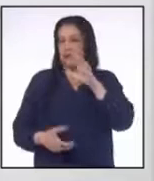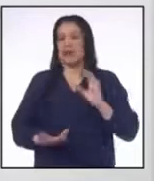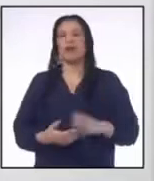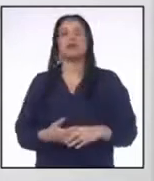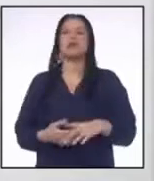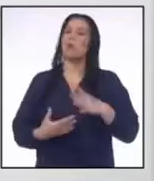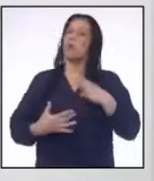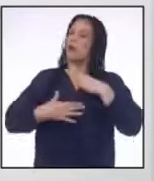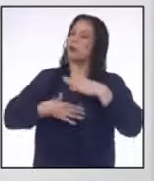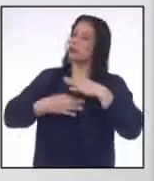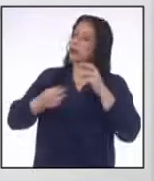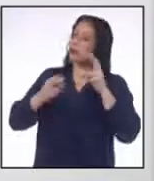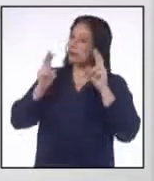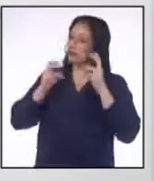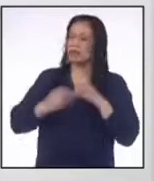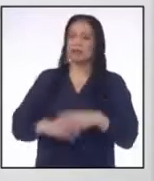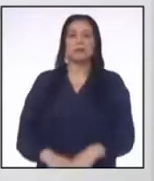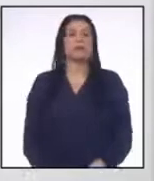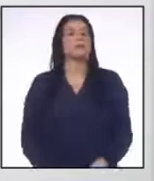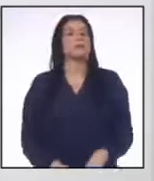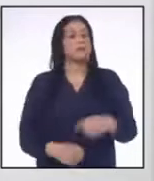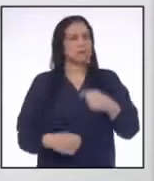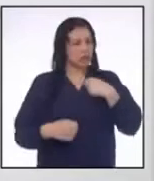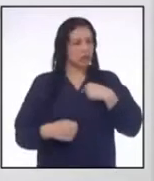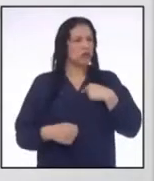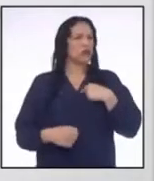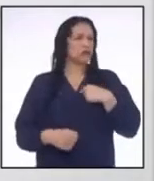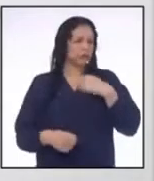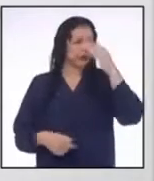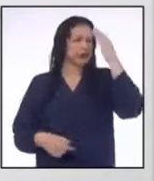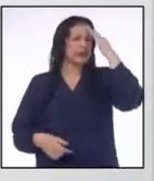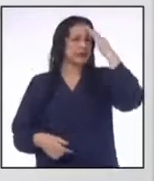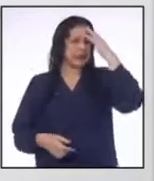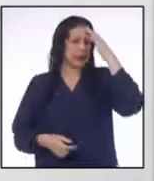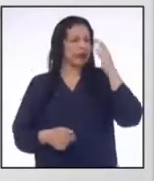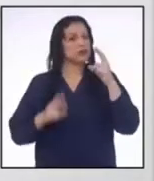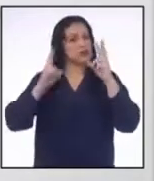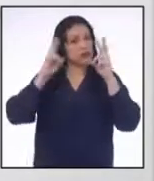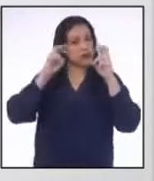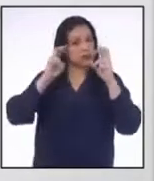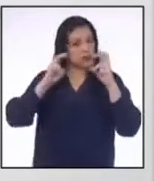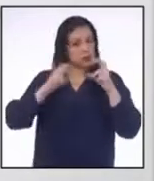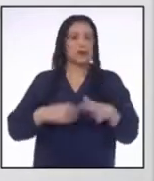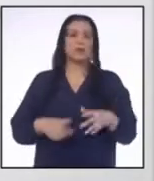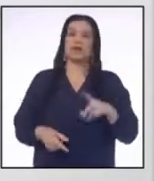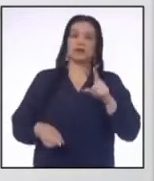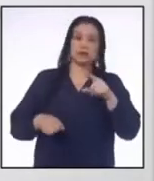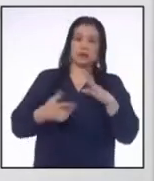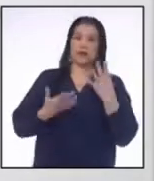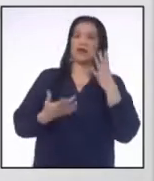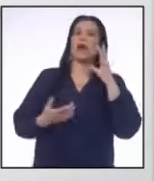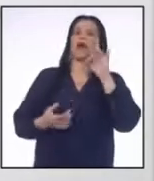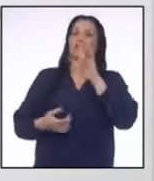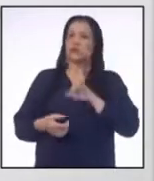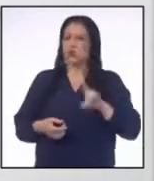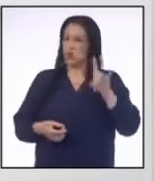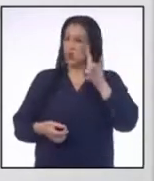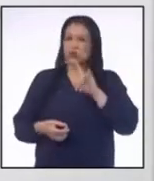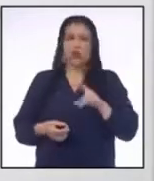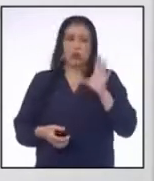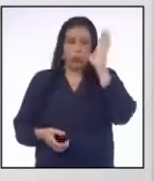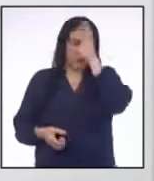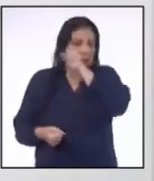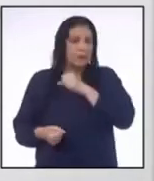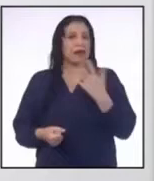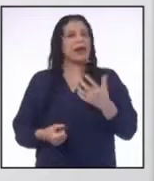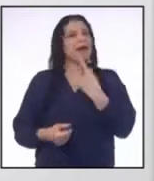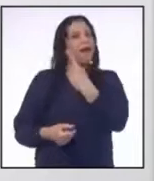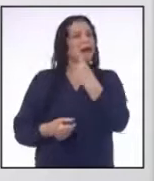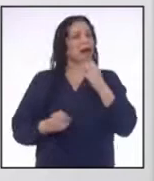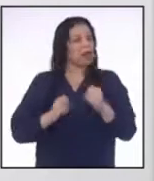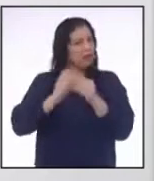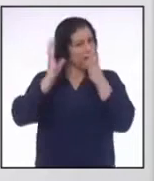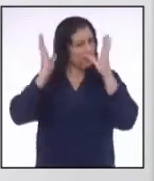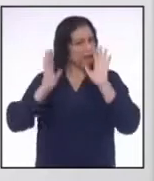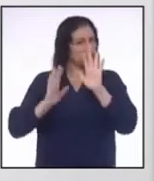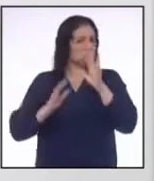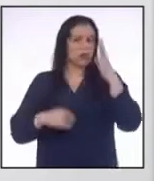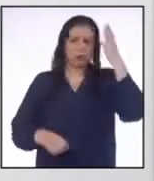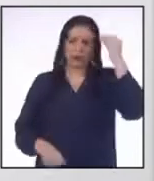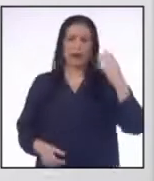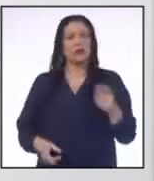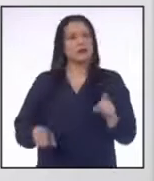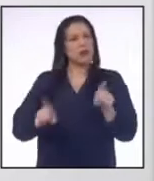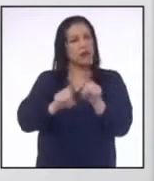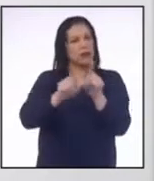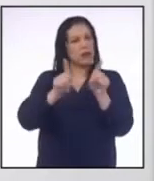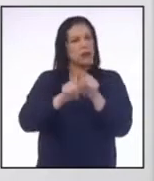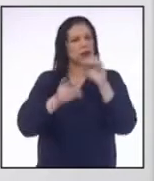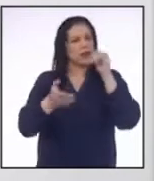¡Qué interesante tema, Junior! Estoy segura de que estos temas, sin querer, los has usado en muchas situaciones de tu día a día, al igual